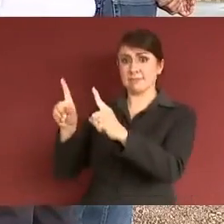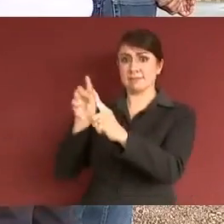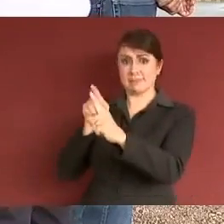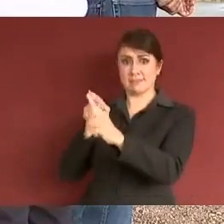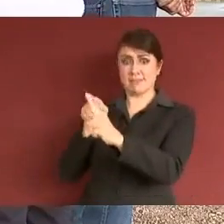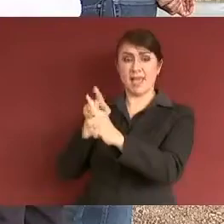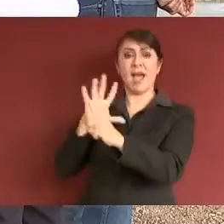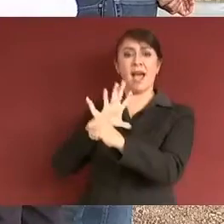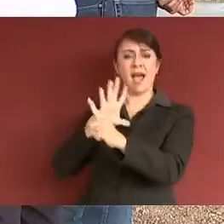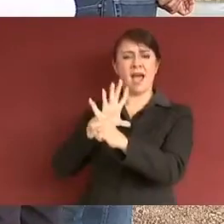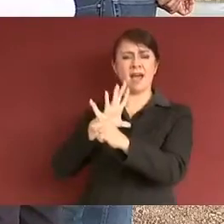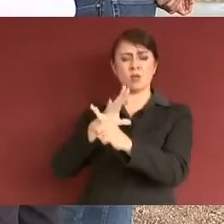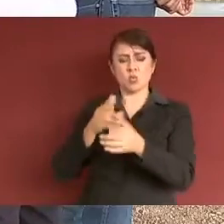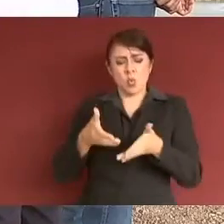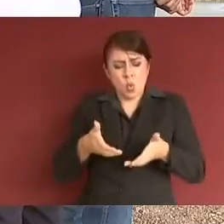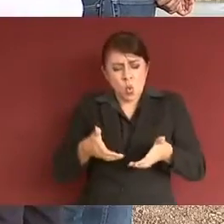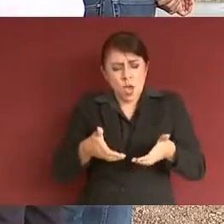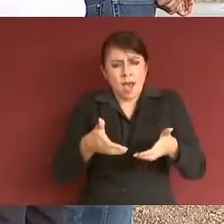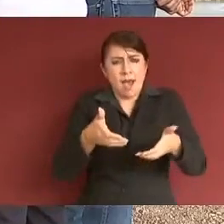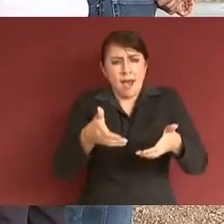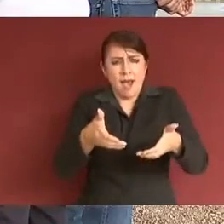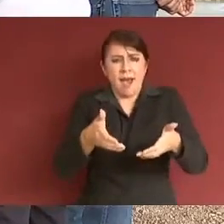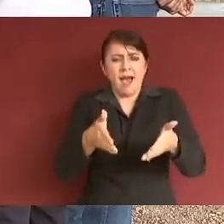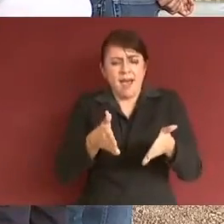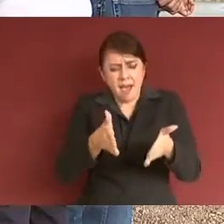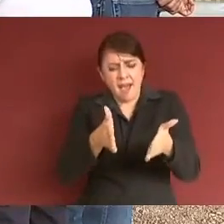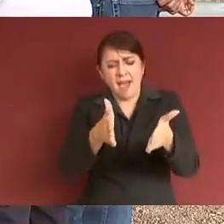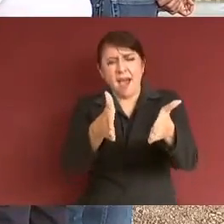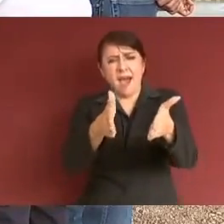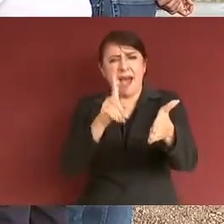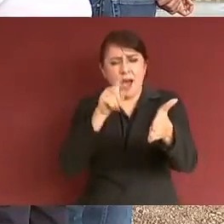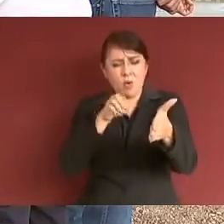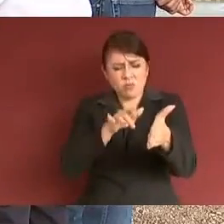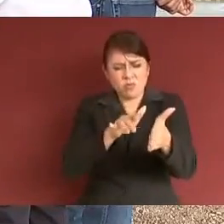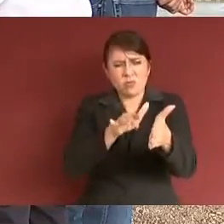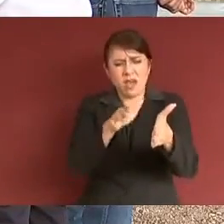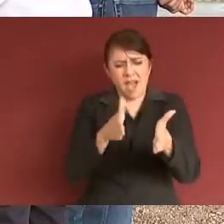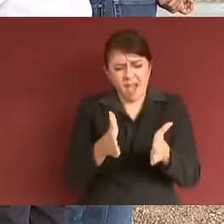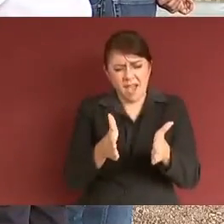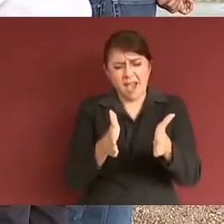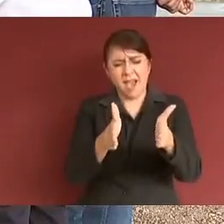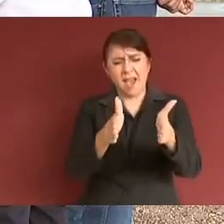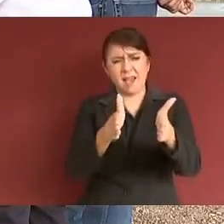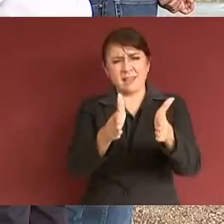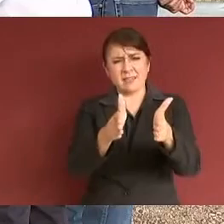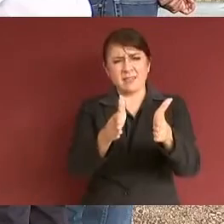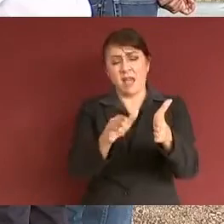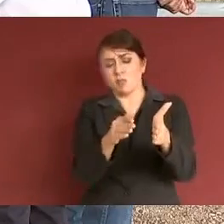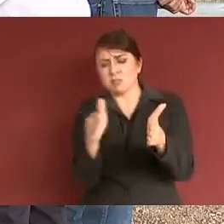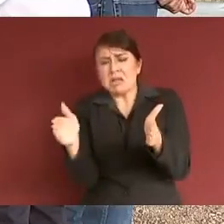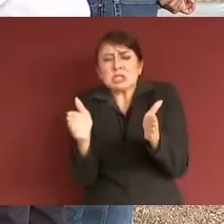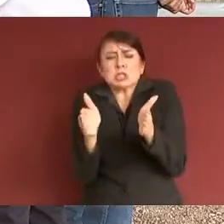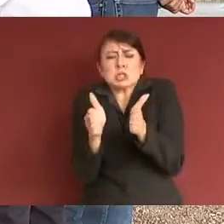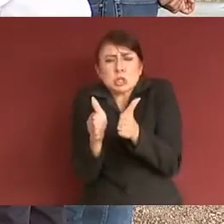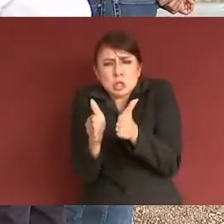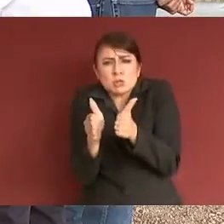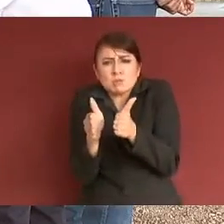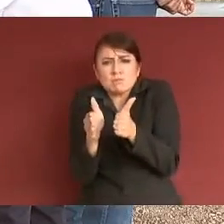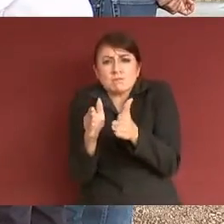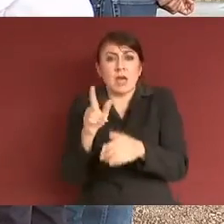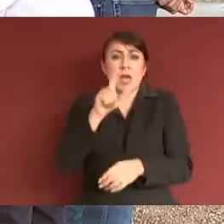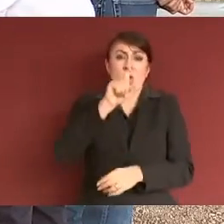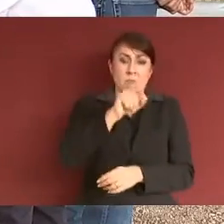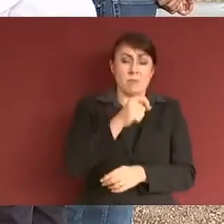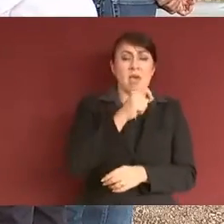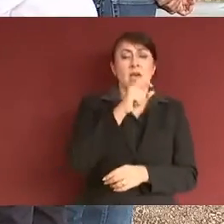lateral. O sea, este es un canal más pequeño que el canal principal. Y está… vamos a empezar para el 2021 con un sifón. Que